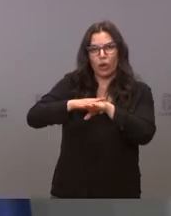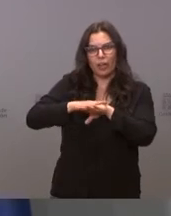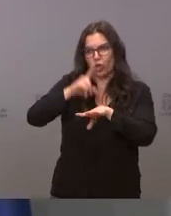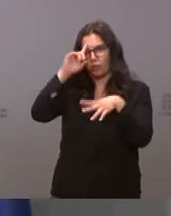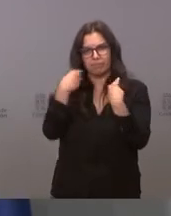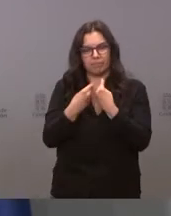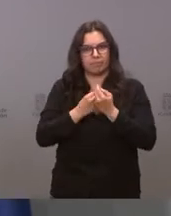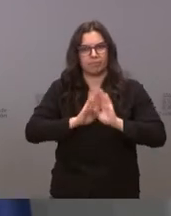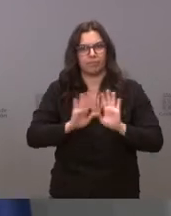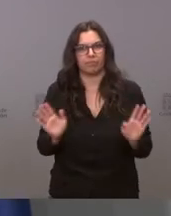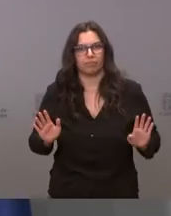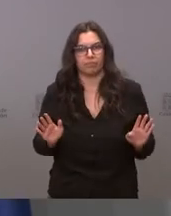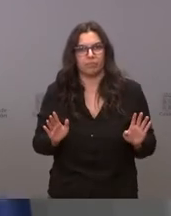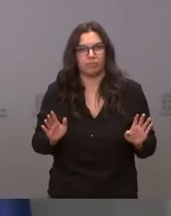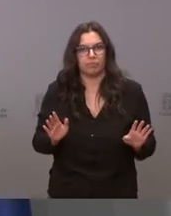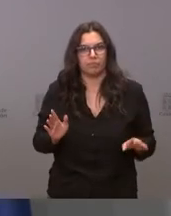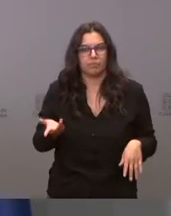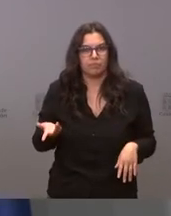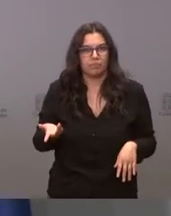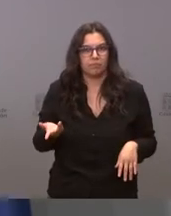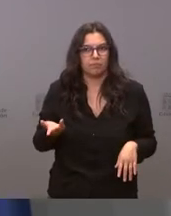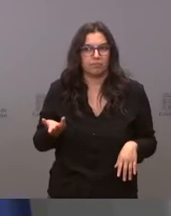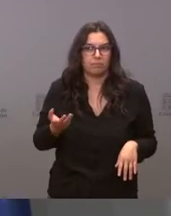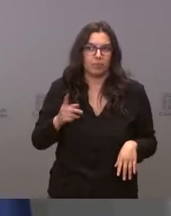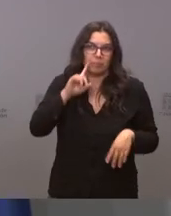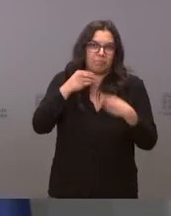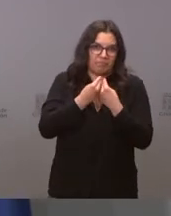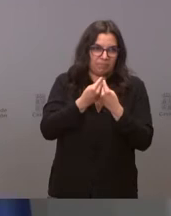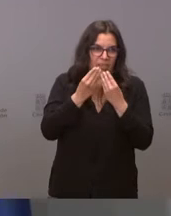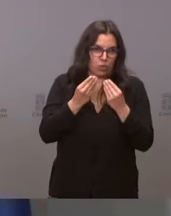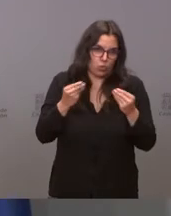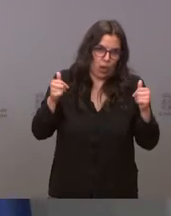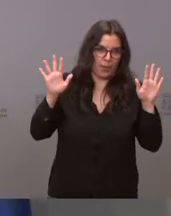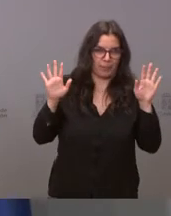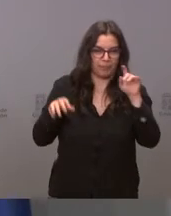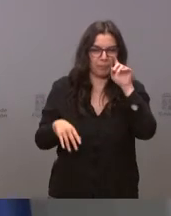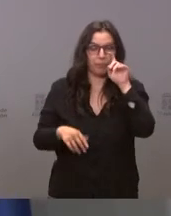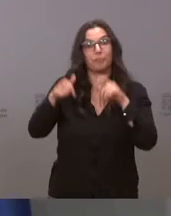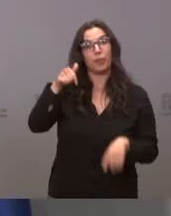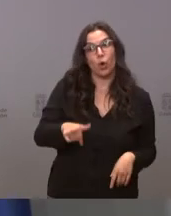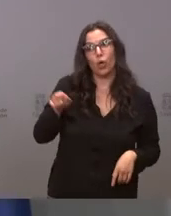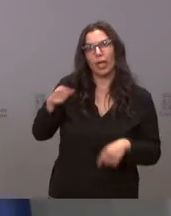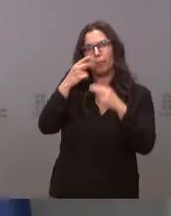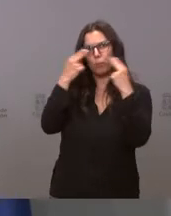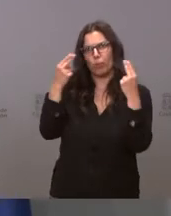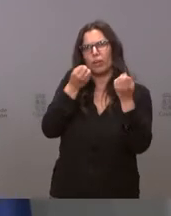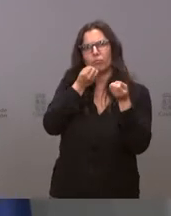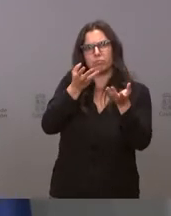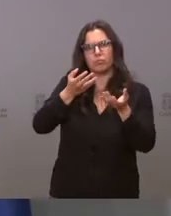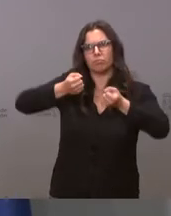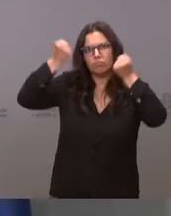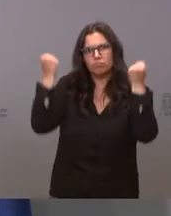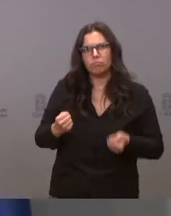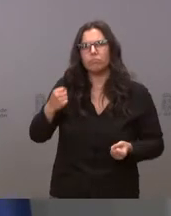incomprensible por utilizar un término suave hoy públicamente vuelve a insistir en que se nos